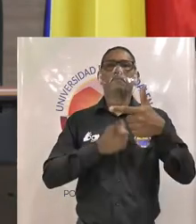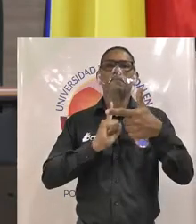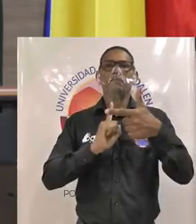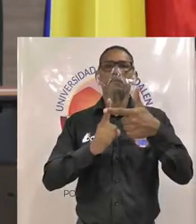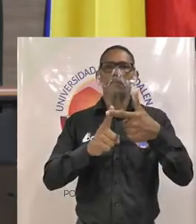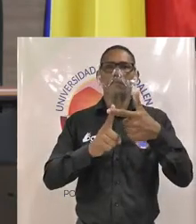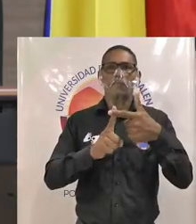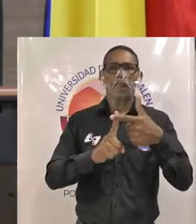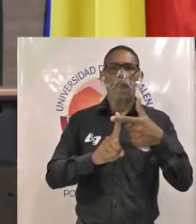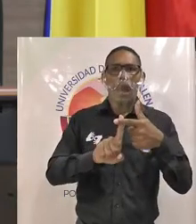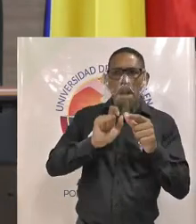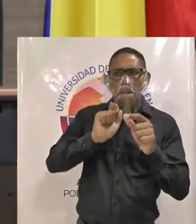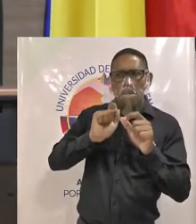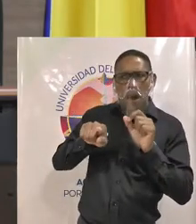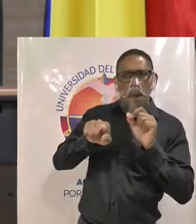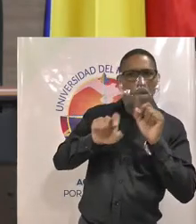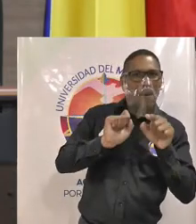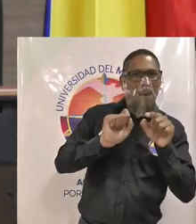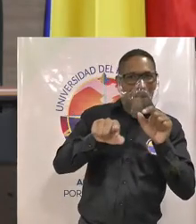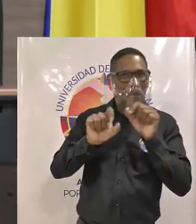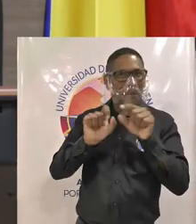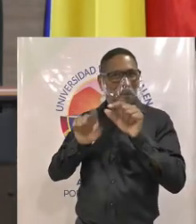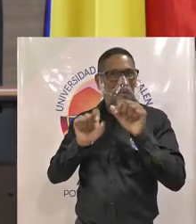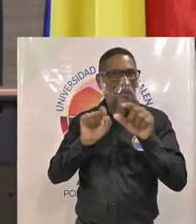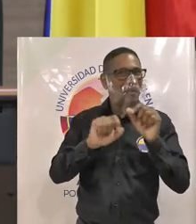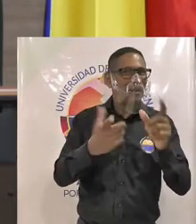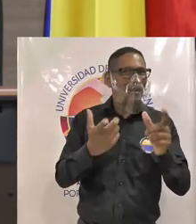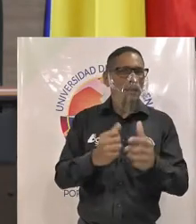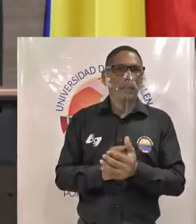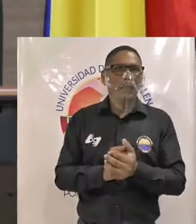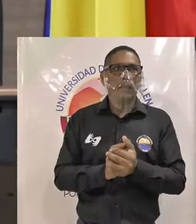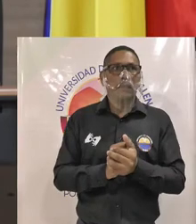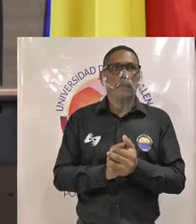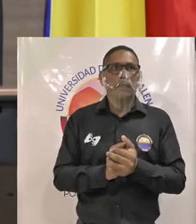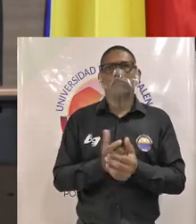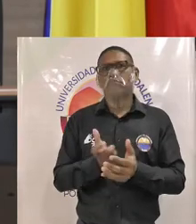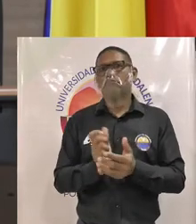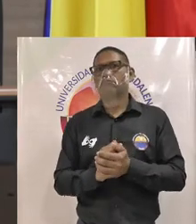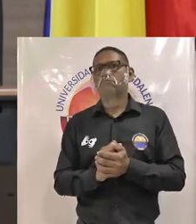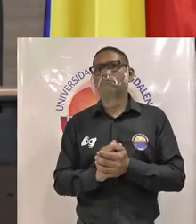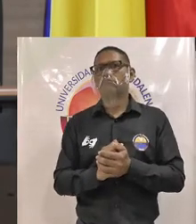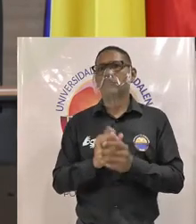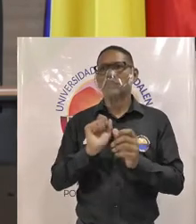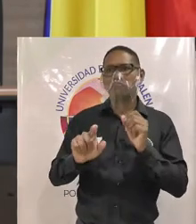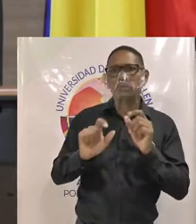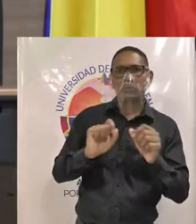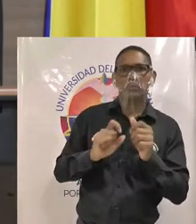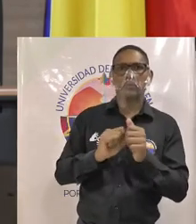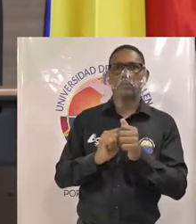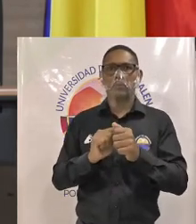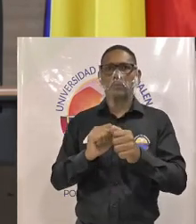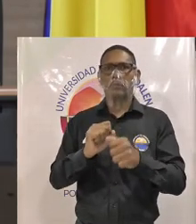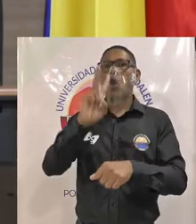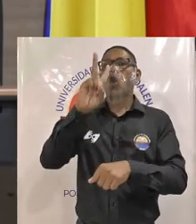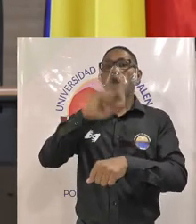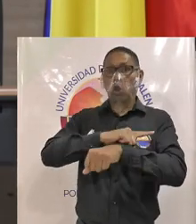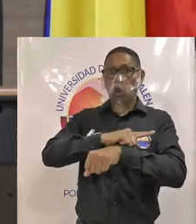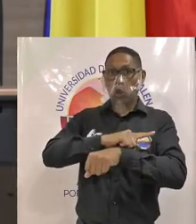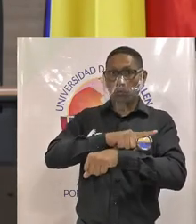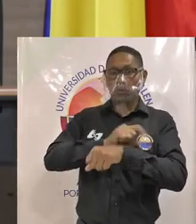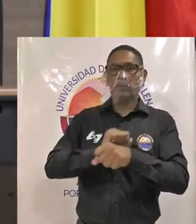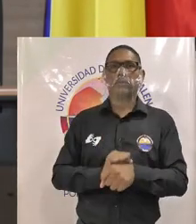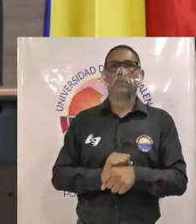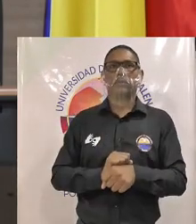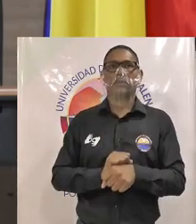ronda de preguntas para cada una de las fórmulas de candidatos tiene disponible querida docente dos minutos la